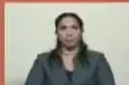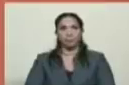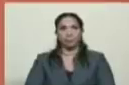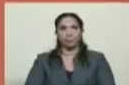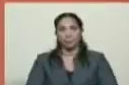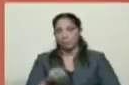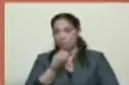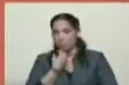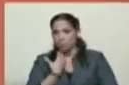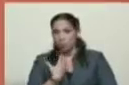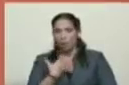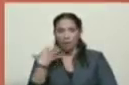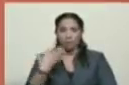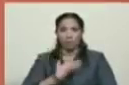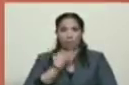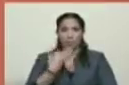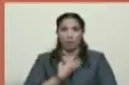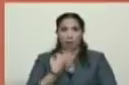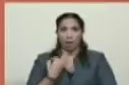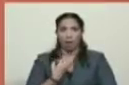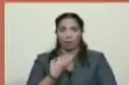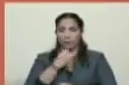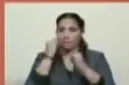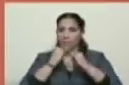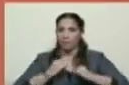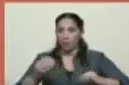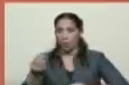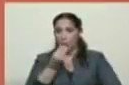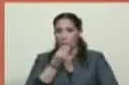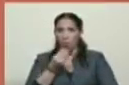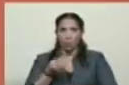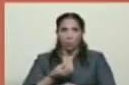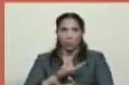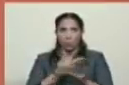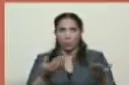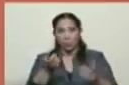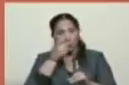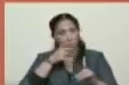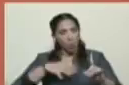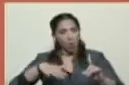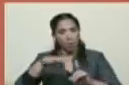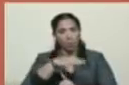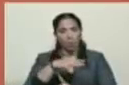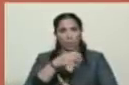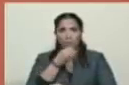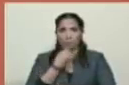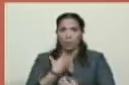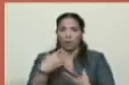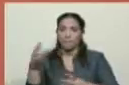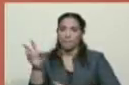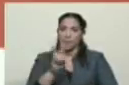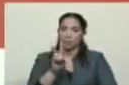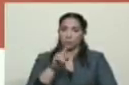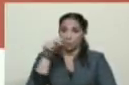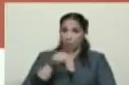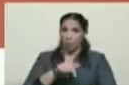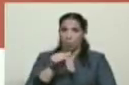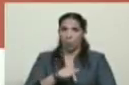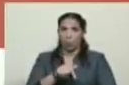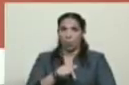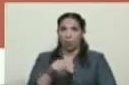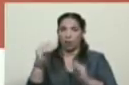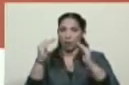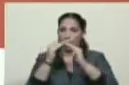Muy buenas tardes y feliz almuerzo para todo el pueblo bueno de Venezuela que hoy está en sus